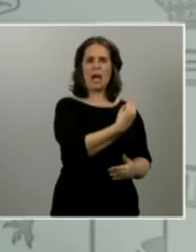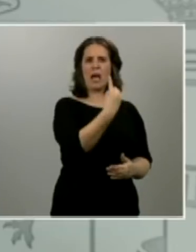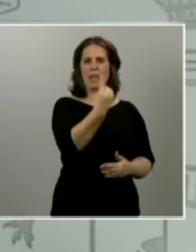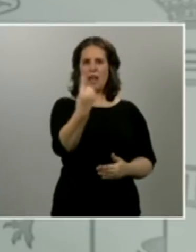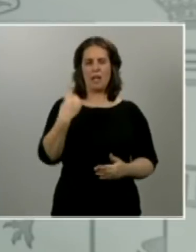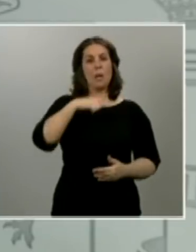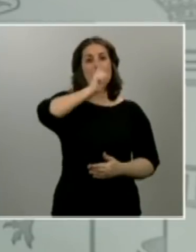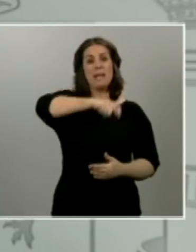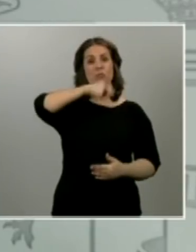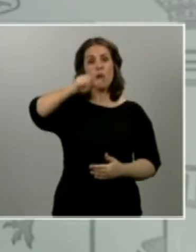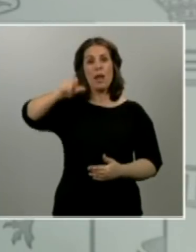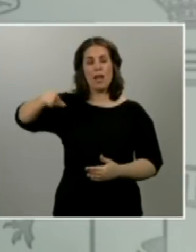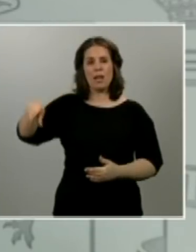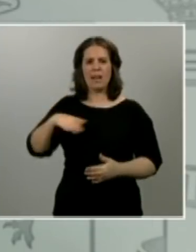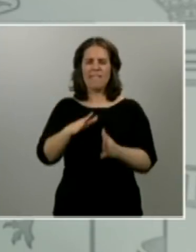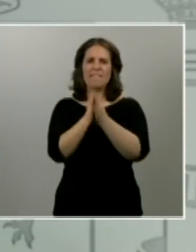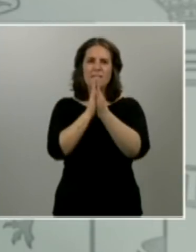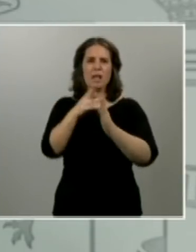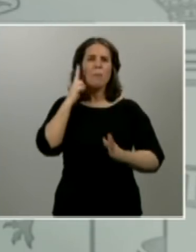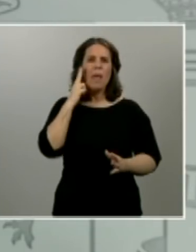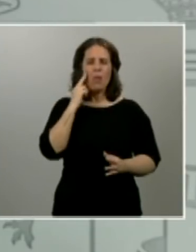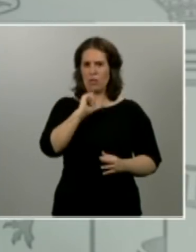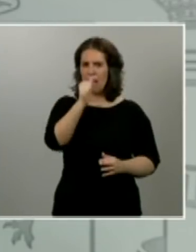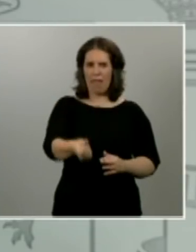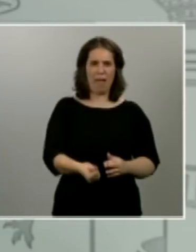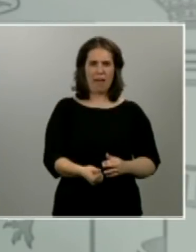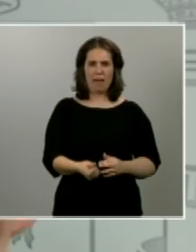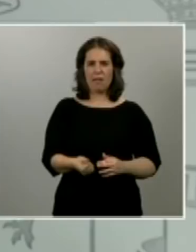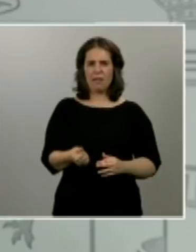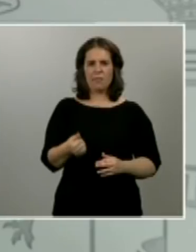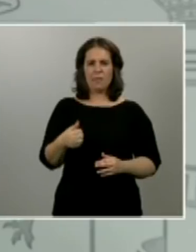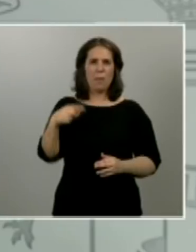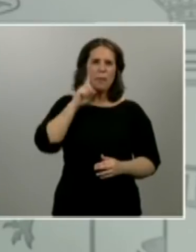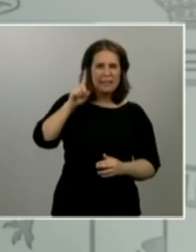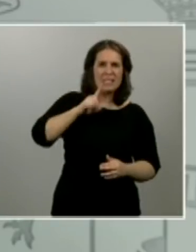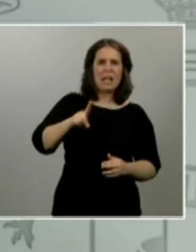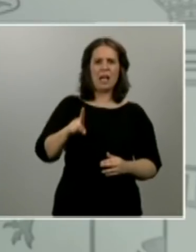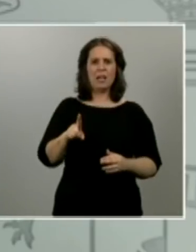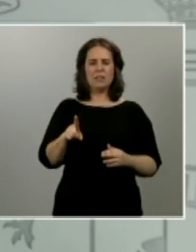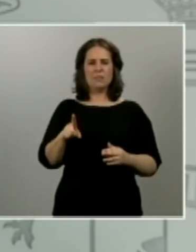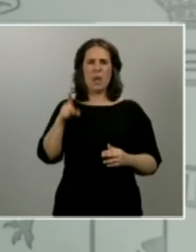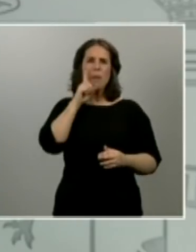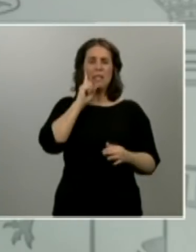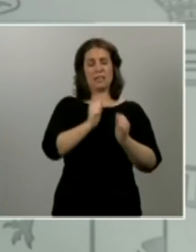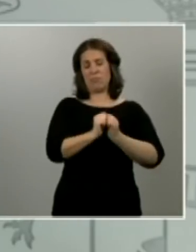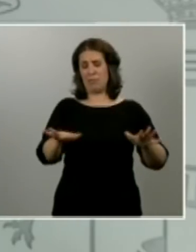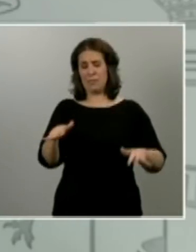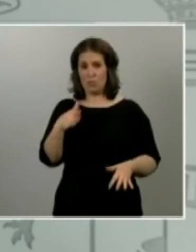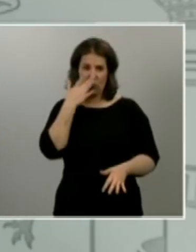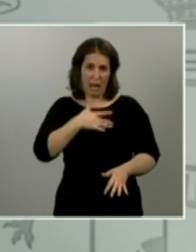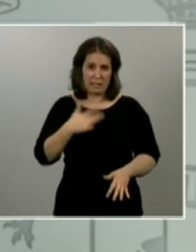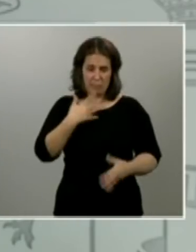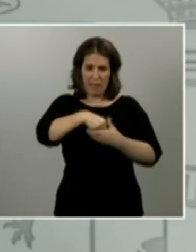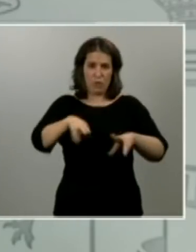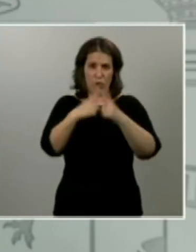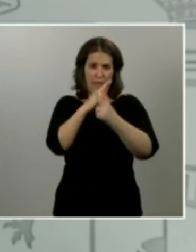que no cedierais al miedo, que no cedierais tampoco a la mentira, los bulos que corren y muchos, desgraciadamente, en la sociedad en la que vivimos,